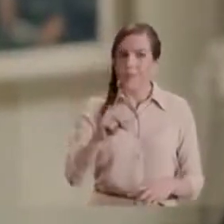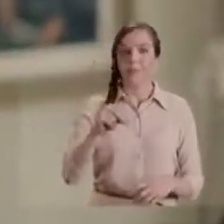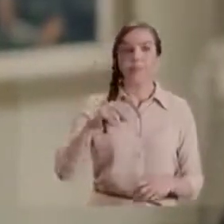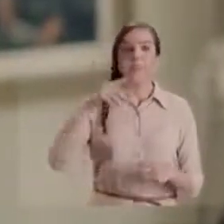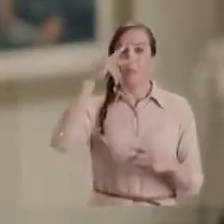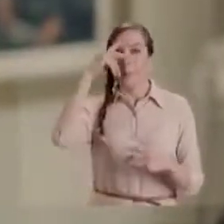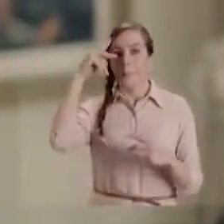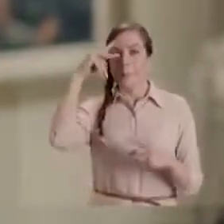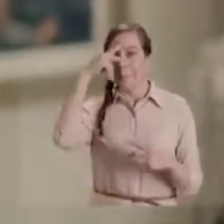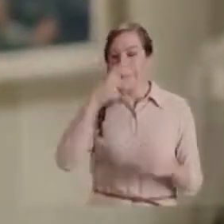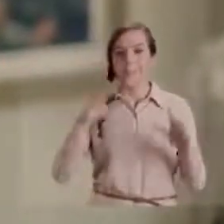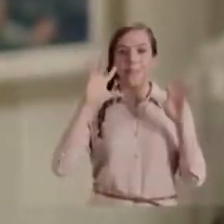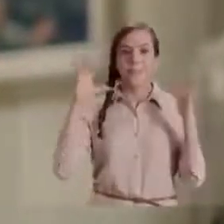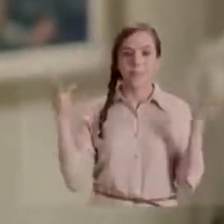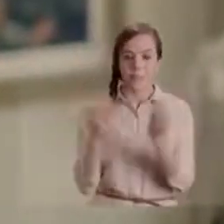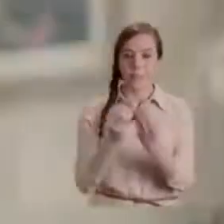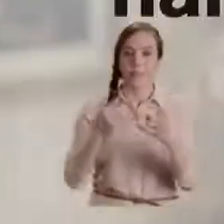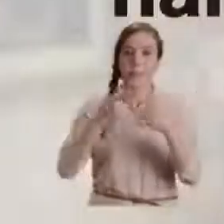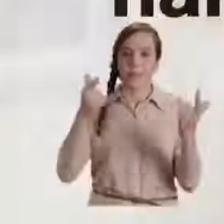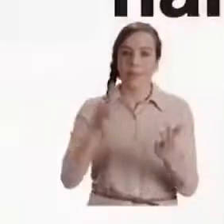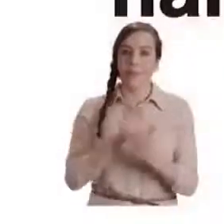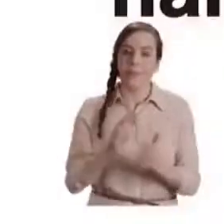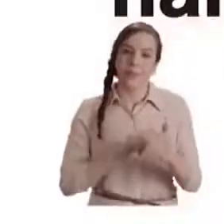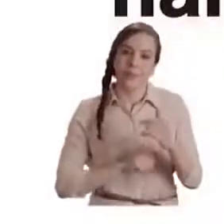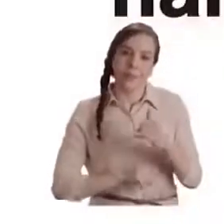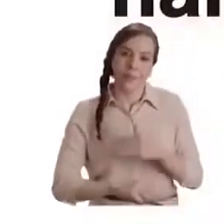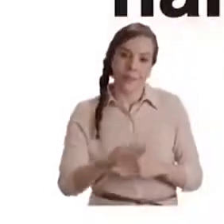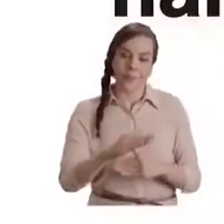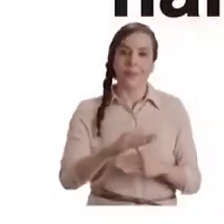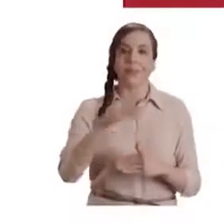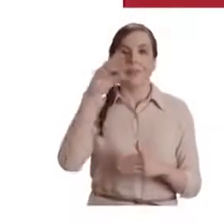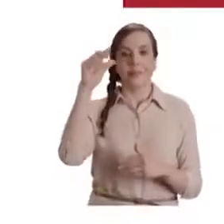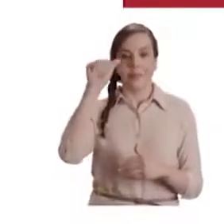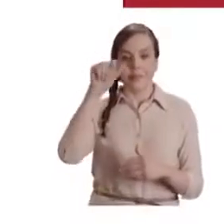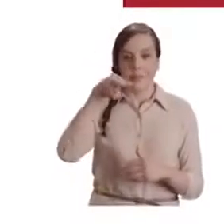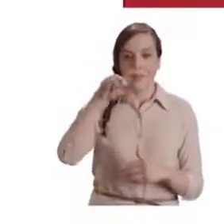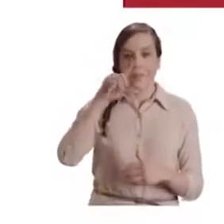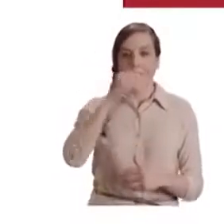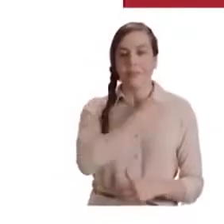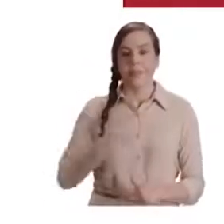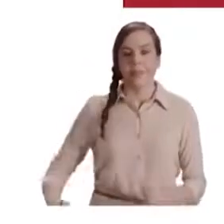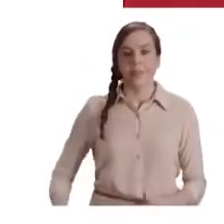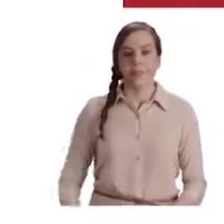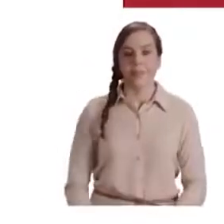puede haber gobierno rico con pueblo pobre. Juntos haremos historia. Andrés Manuel, presidente. Andrés